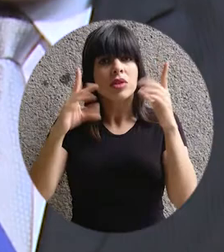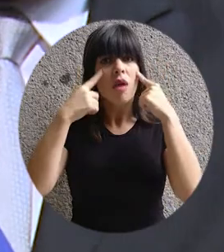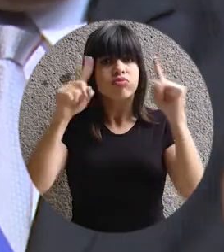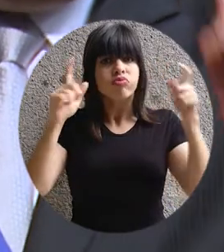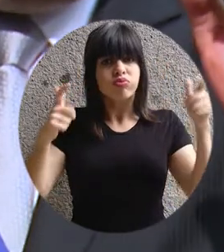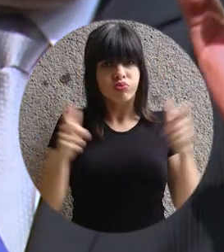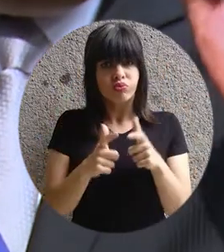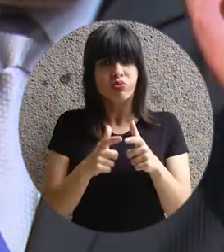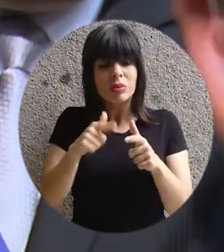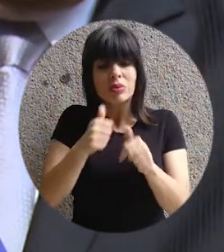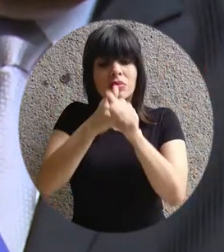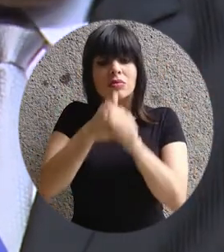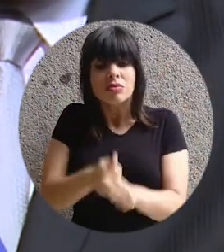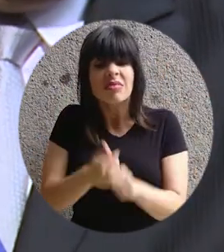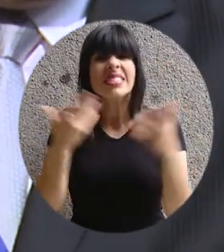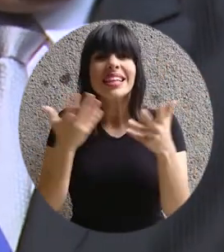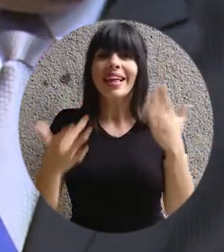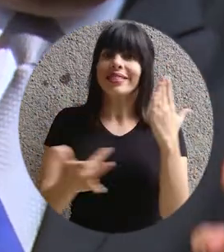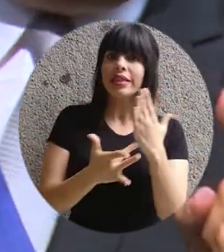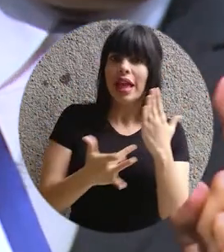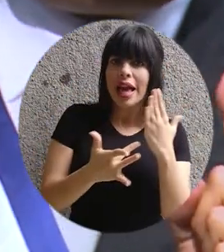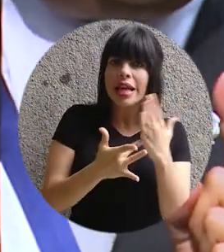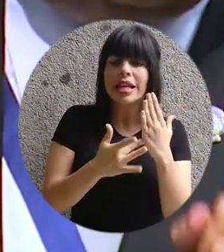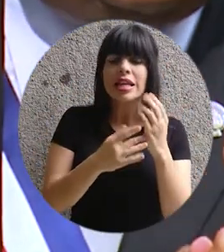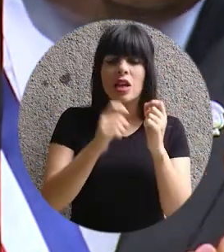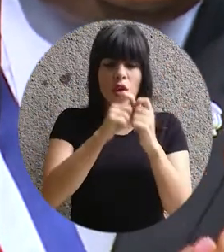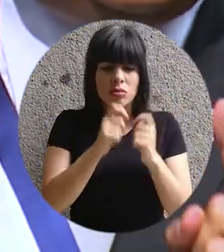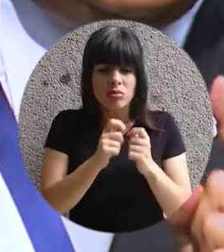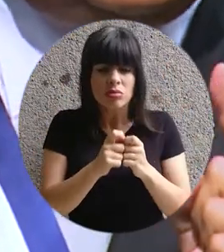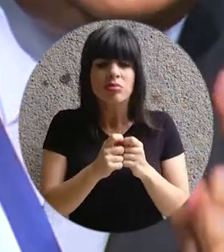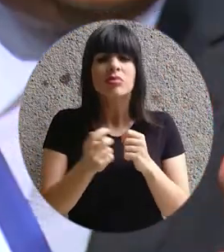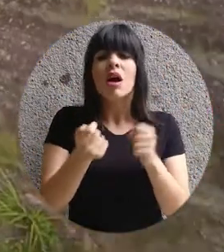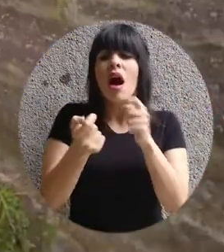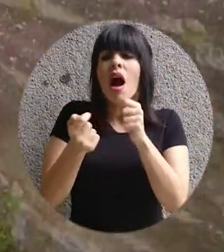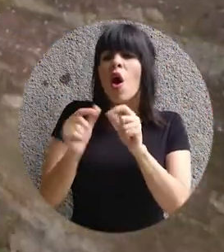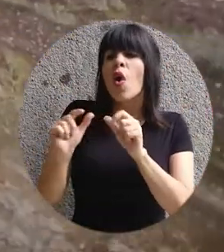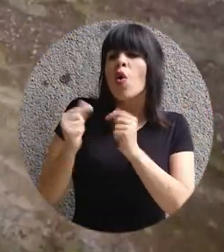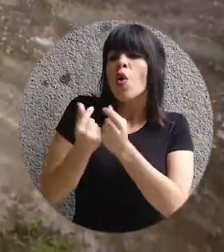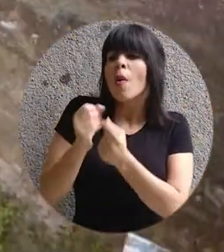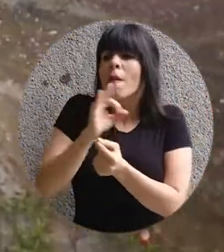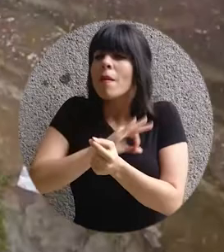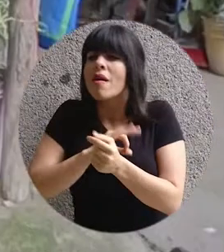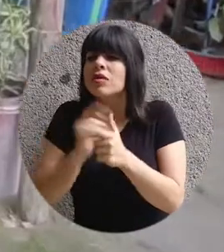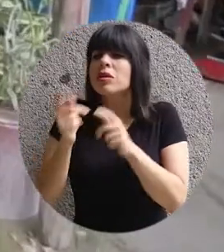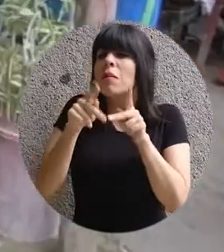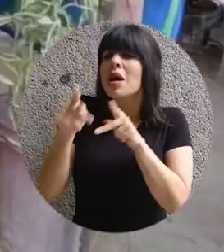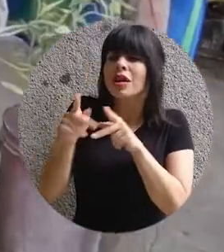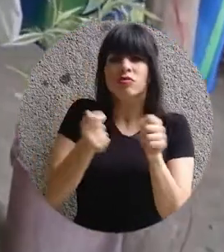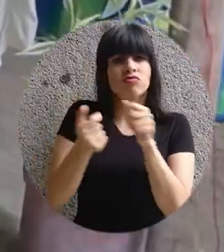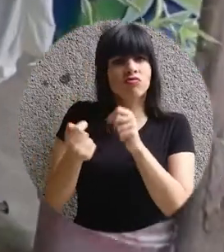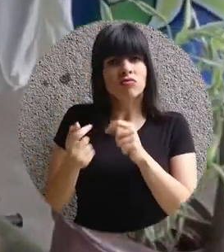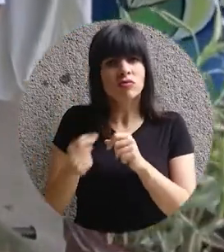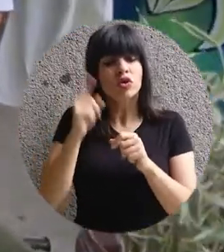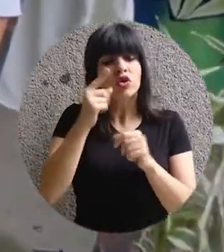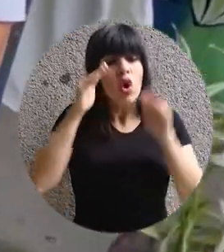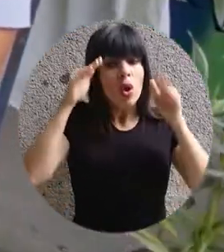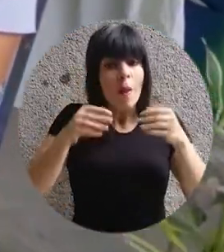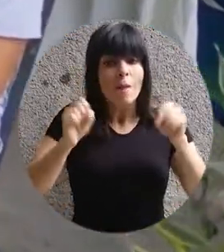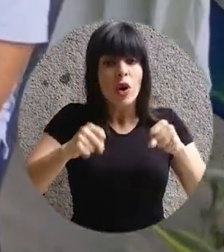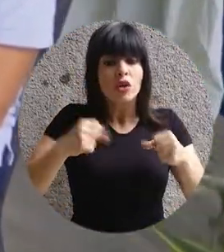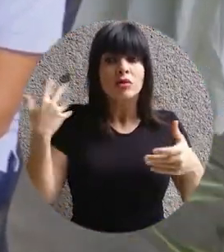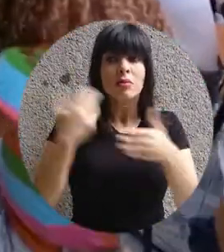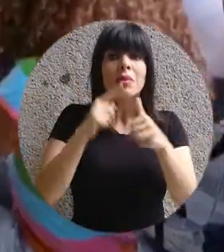basada en criterios técnicos que elimina las filtraciones y el clientelismo y que ha hecho posible por primera vez en siete años